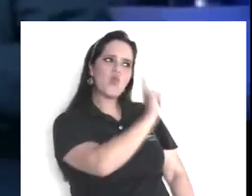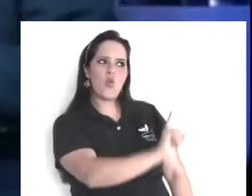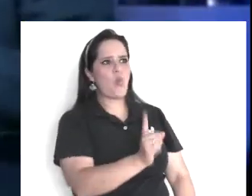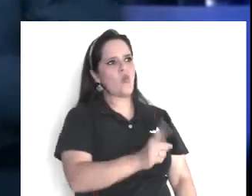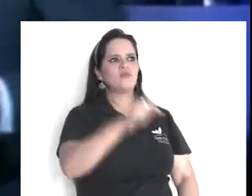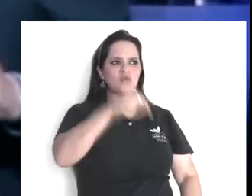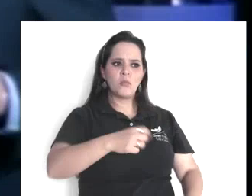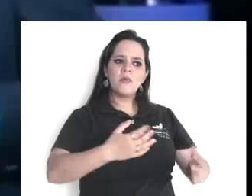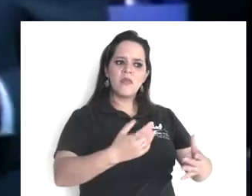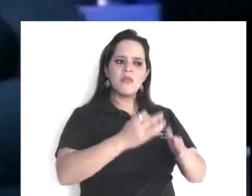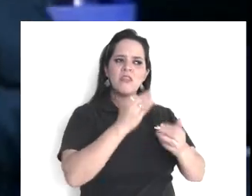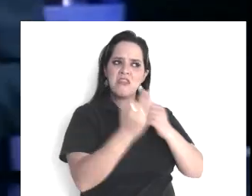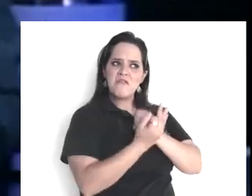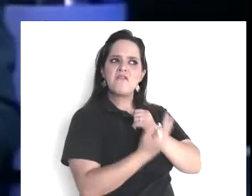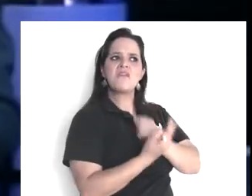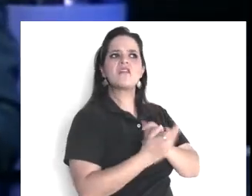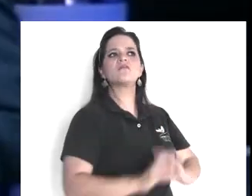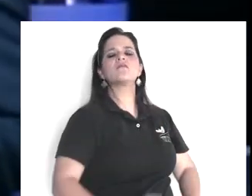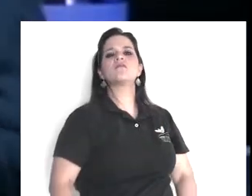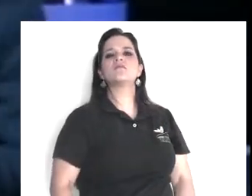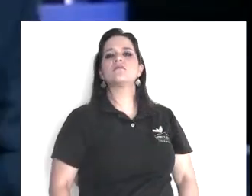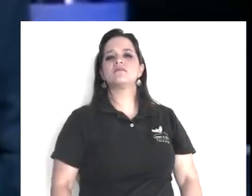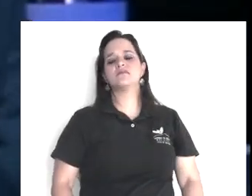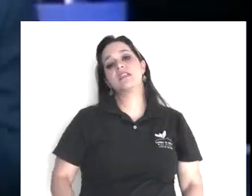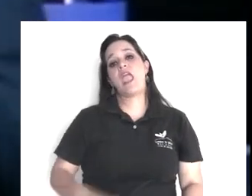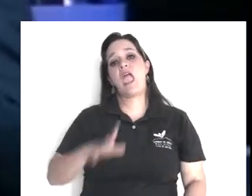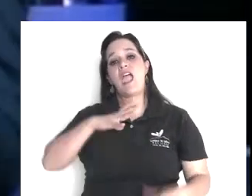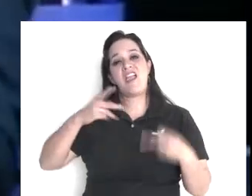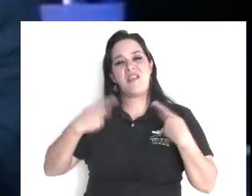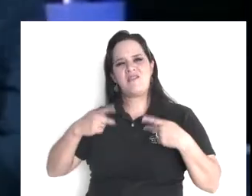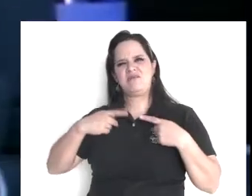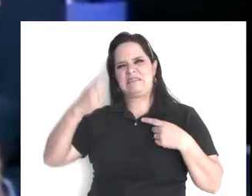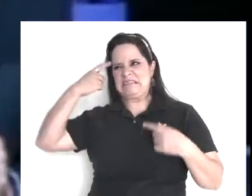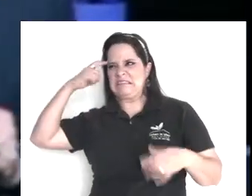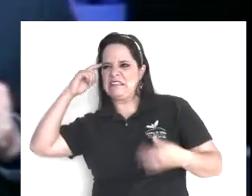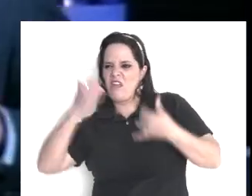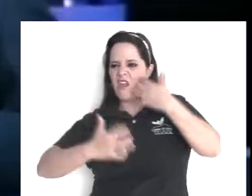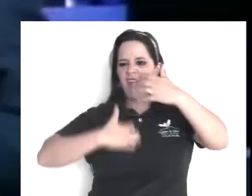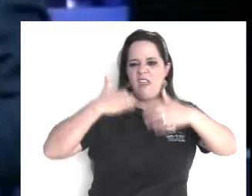si le hablas a otra, y así bien enojados, y con un celo, hay que nacer,